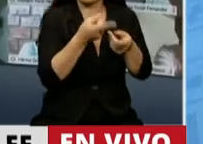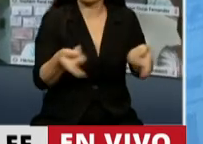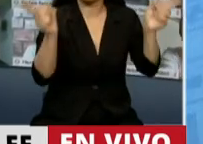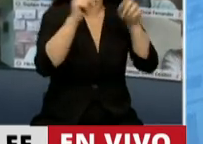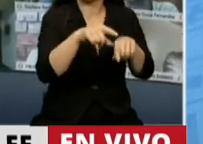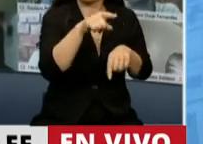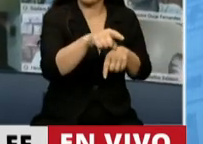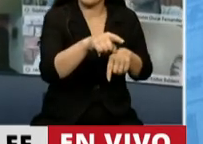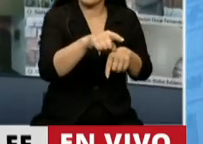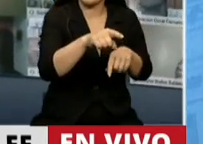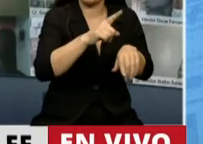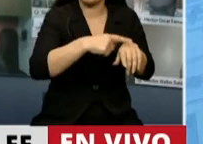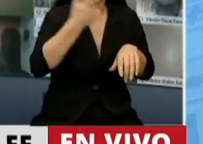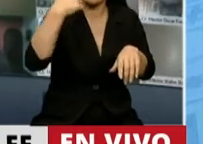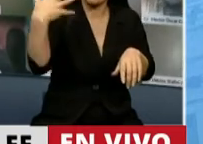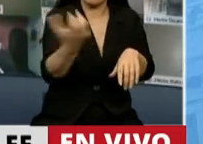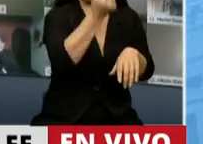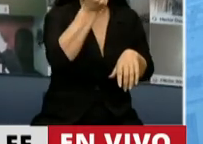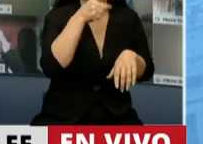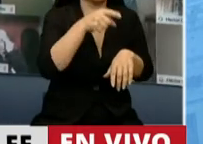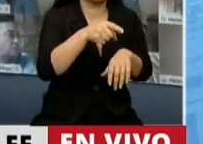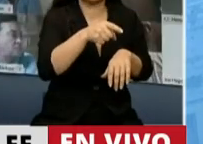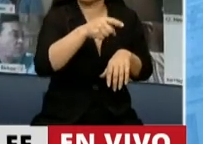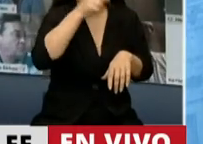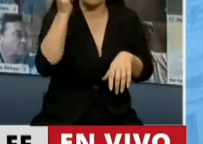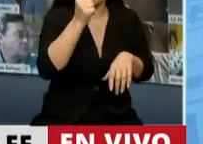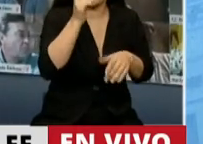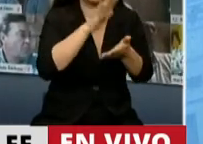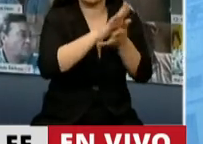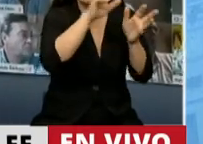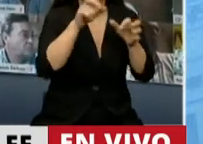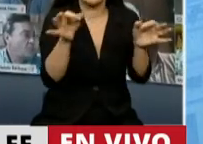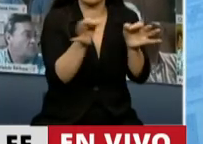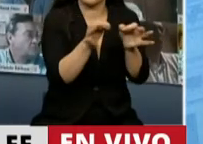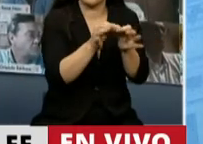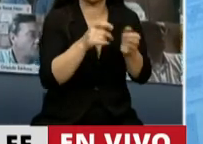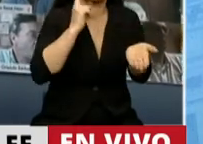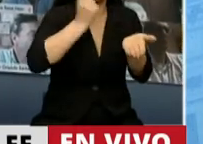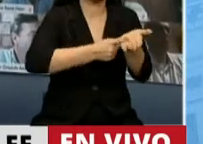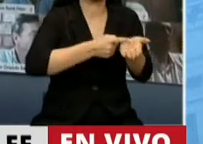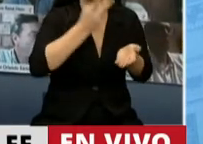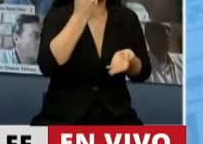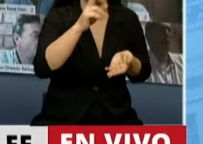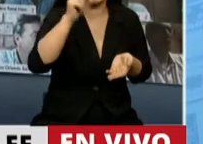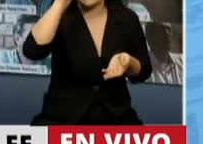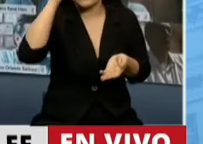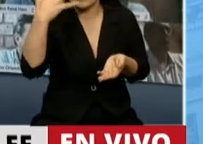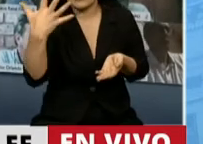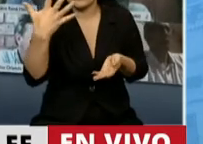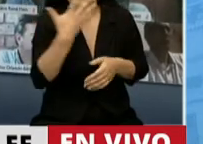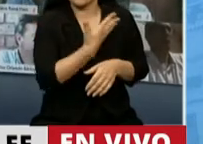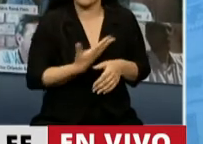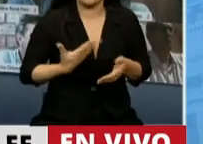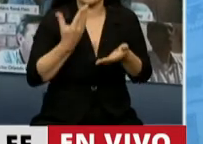logro diplomático, el más importante en la cuestión de Malvinas, que es la resolución 2065 del